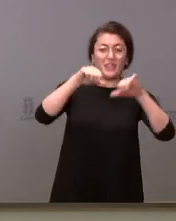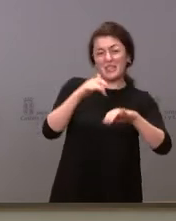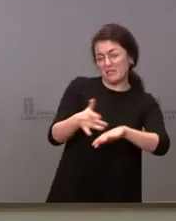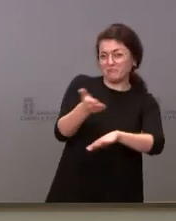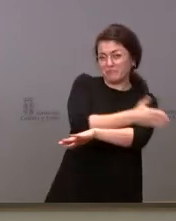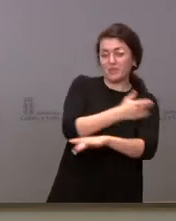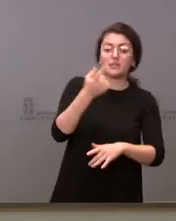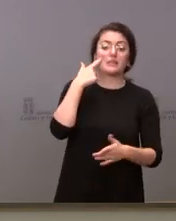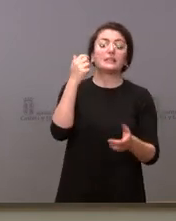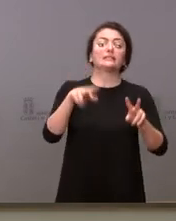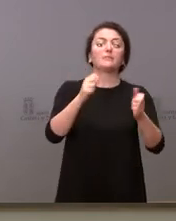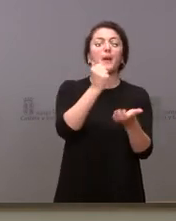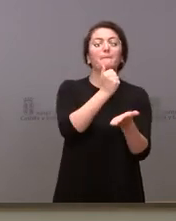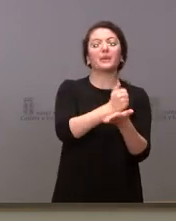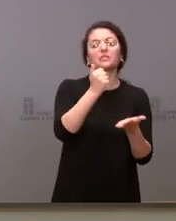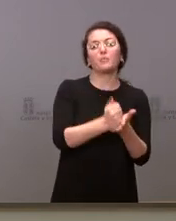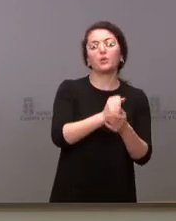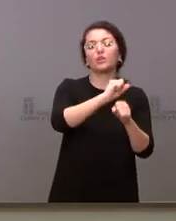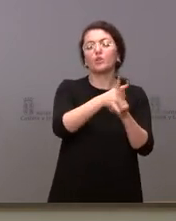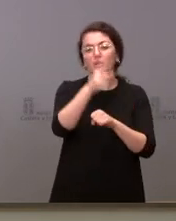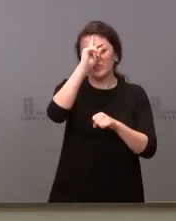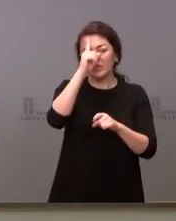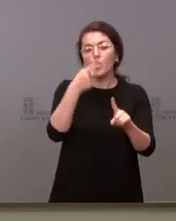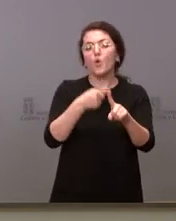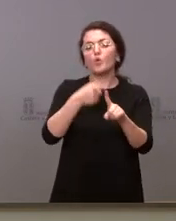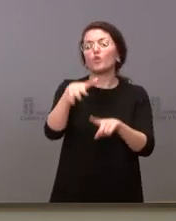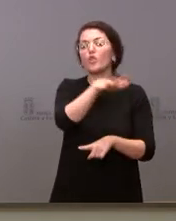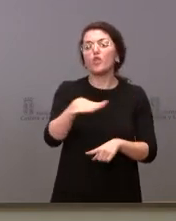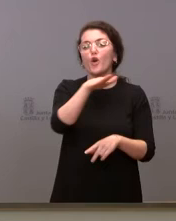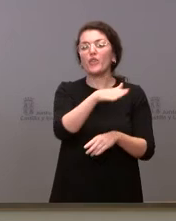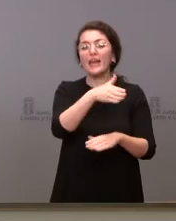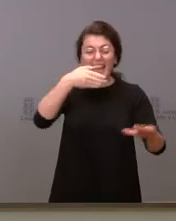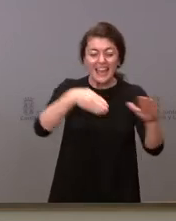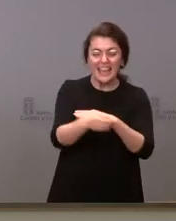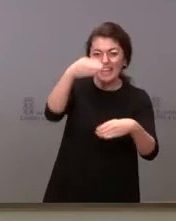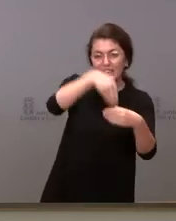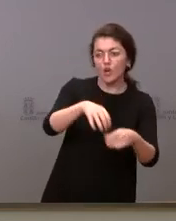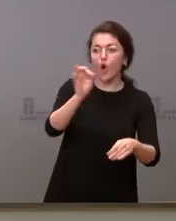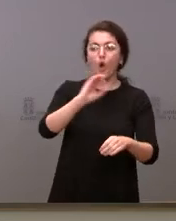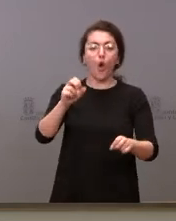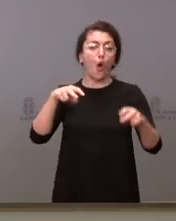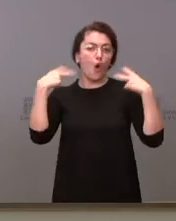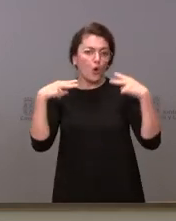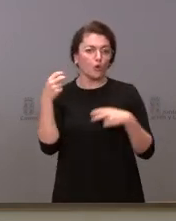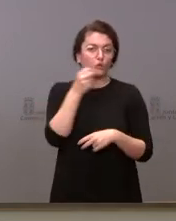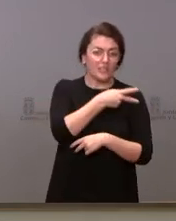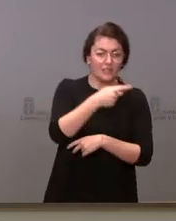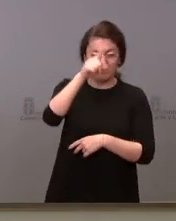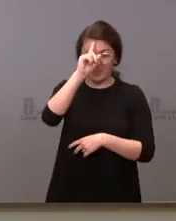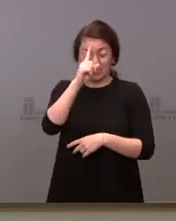plantea ampliar su uso a cualquier lugar, a cualquier interior, solo la hostelería. Los hosteleros dudaban un poco de